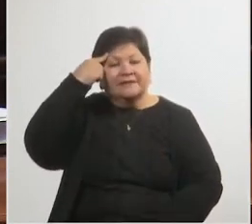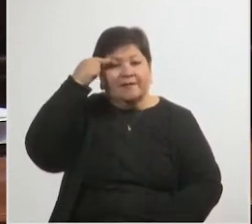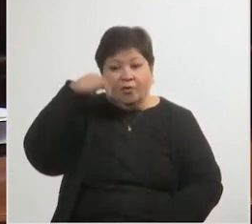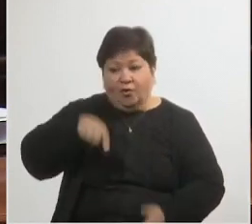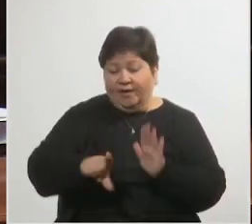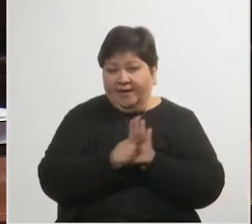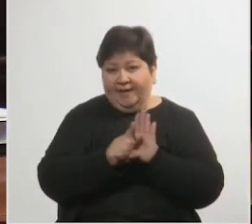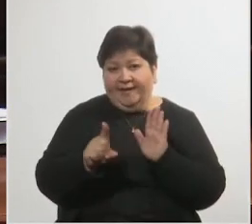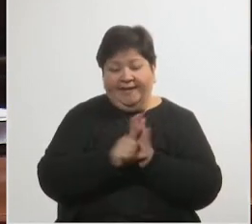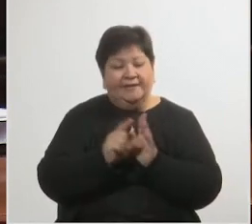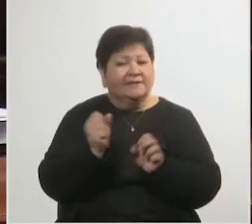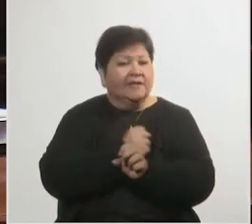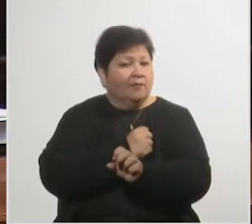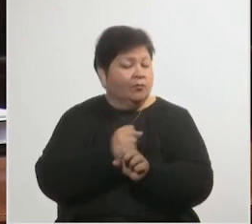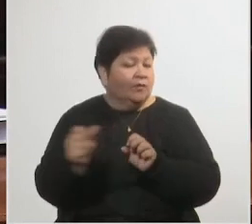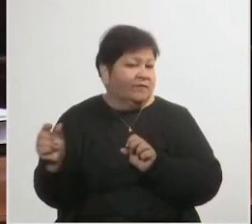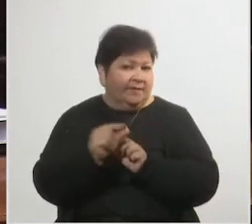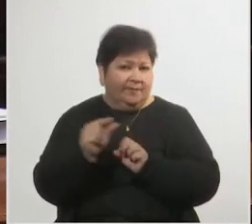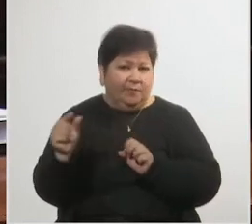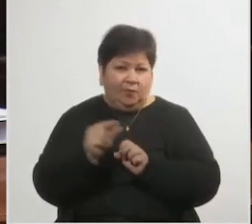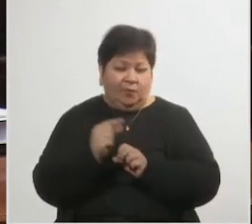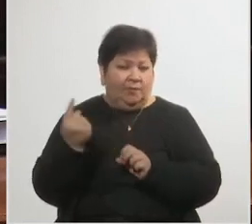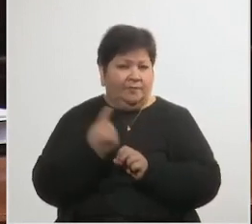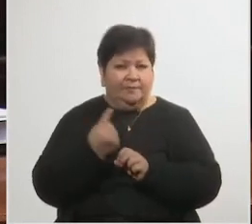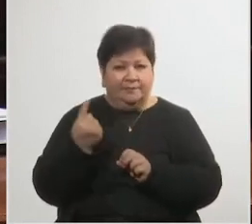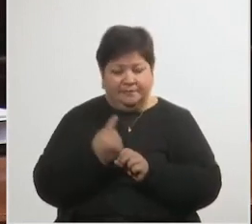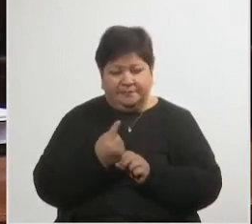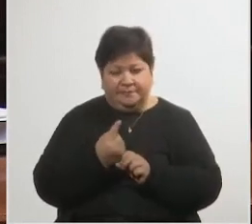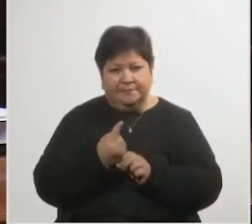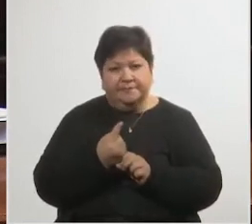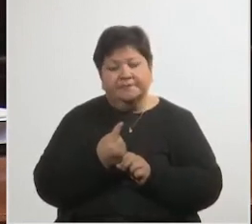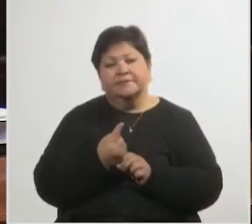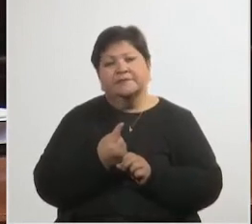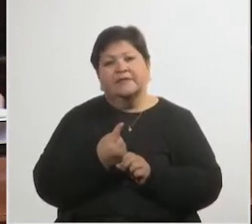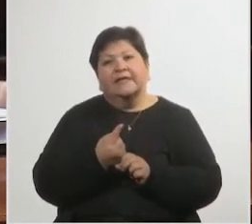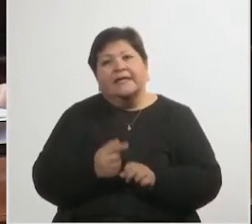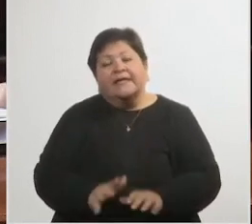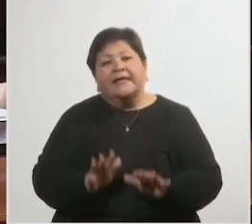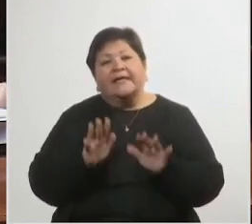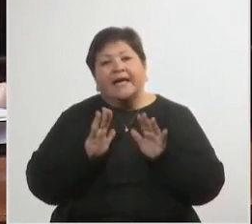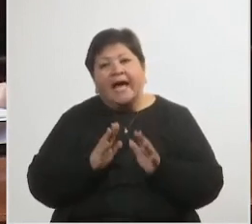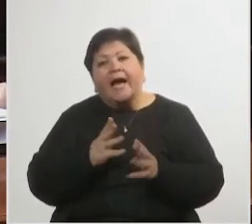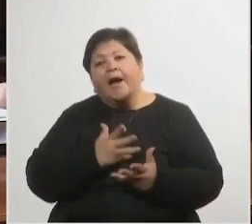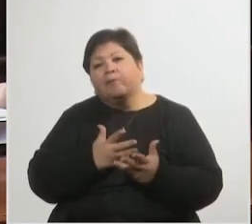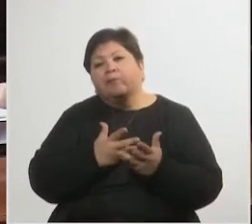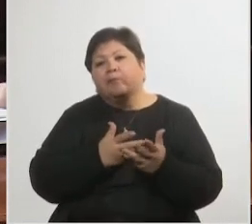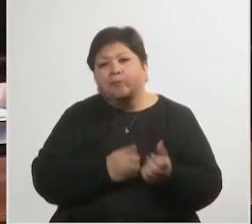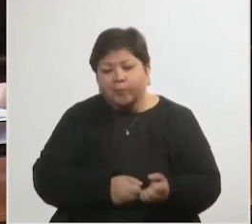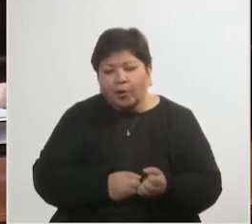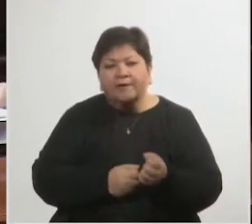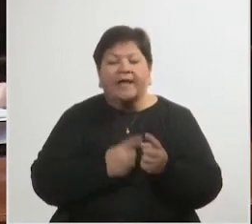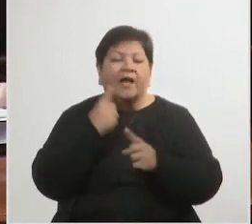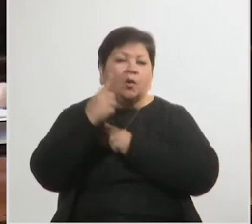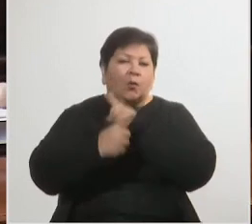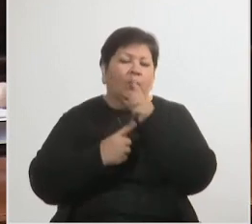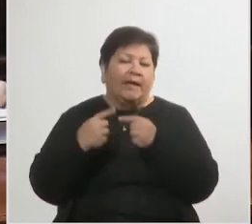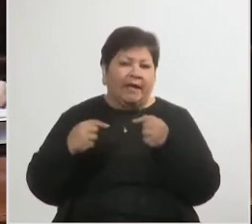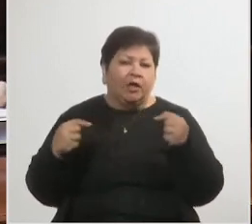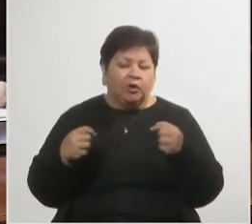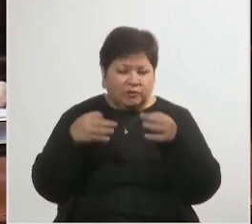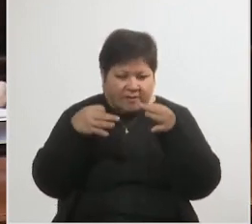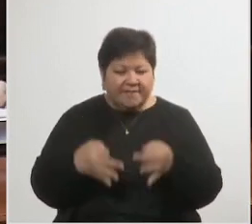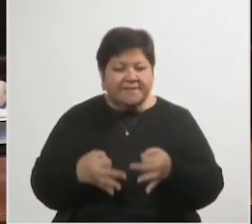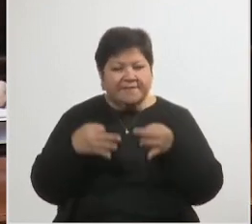ley que se va a aprobar en pocos minutos, en cierta forma aporta algo de sentido común a una situación